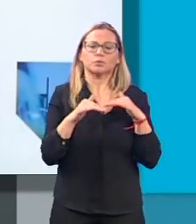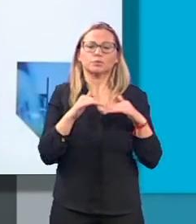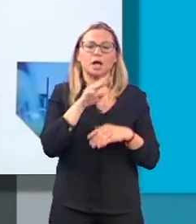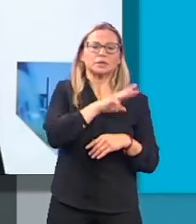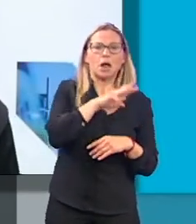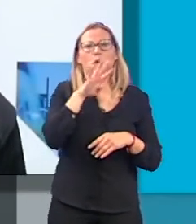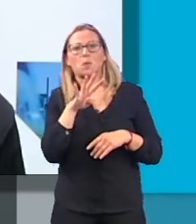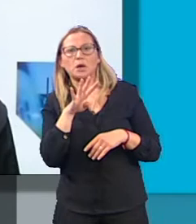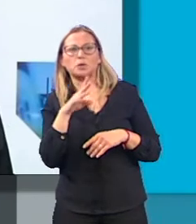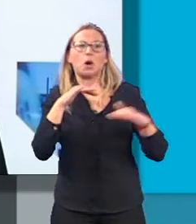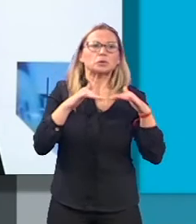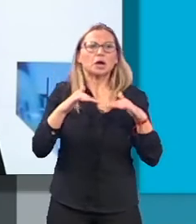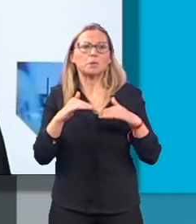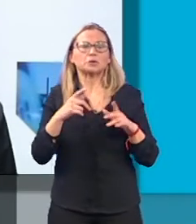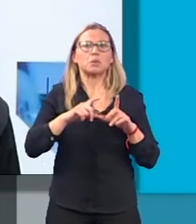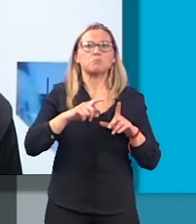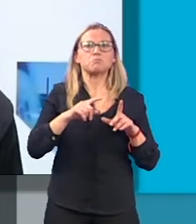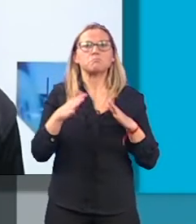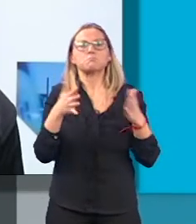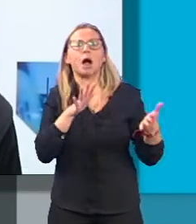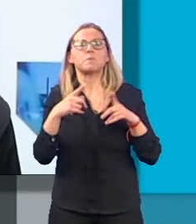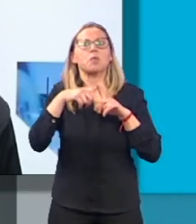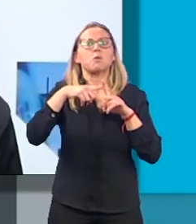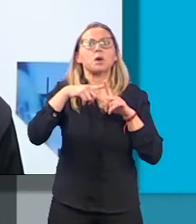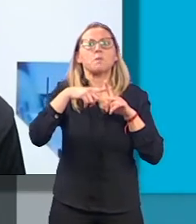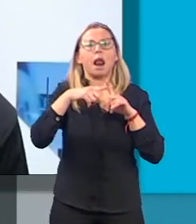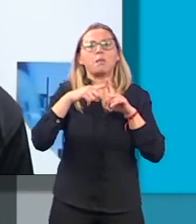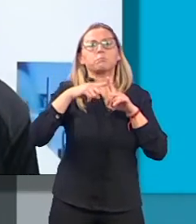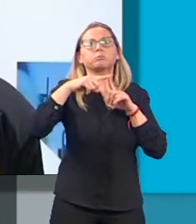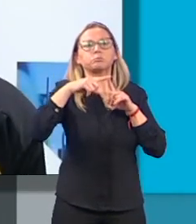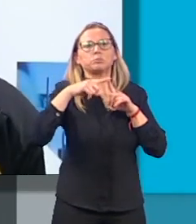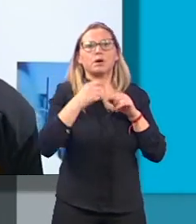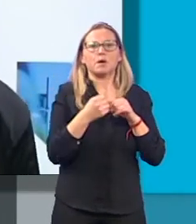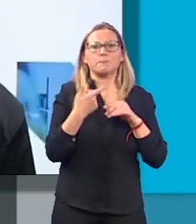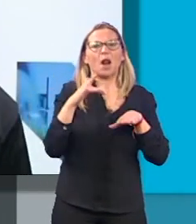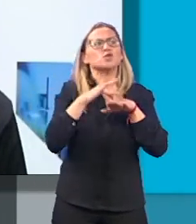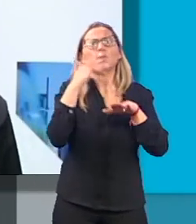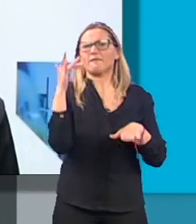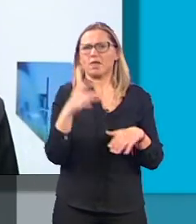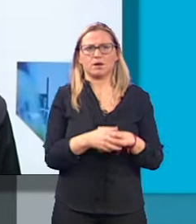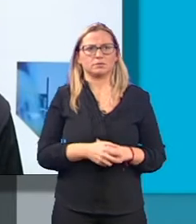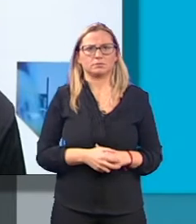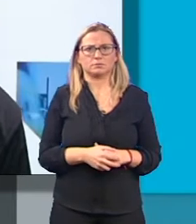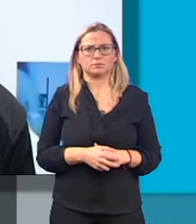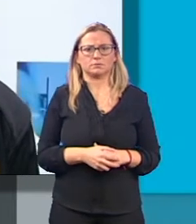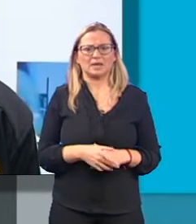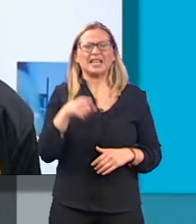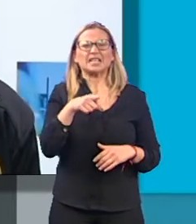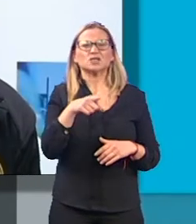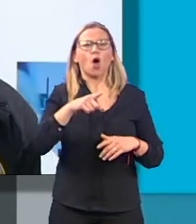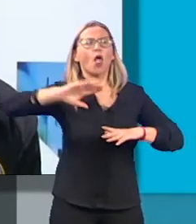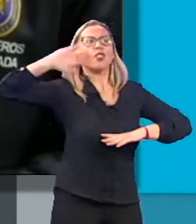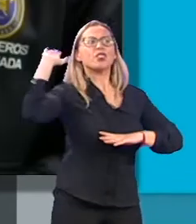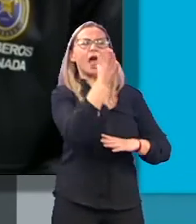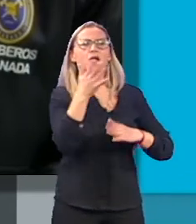Tres, cuatro terremotos de una magnitud más o menos elevada. Terremotos superficiales que no generan daños